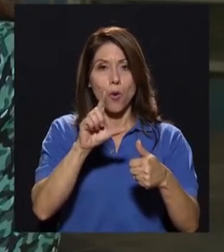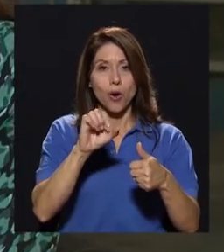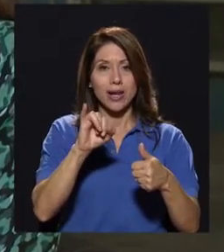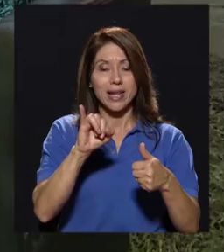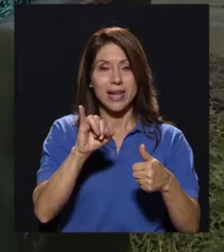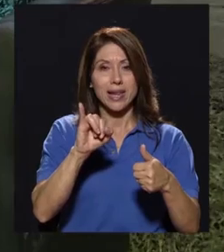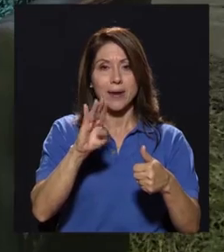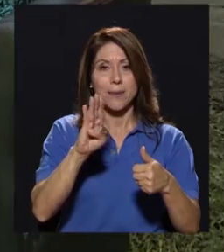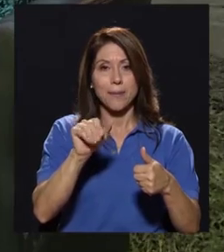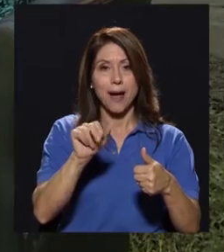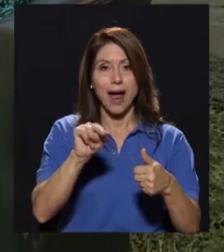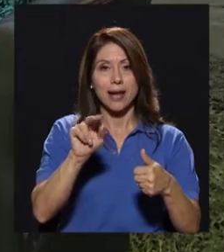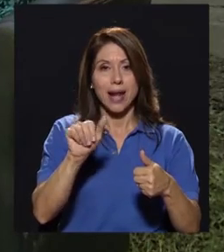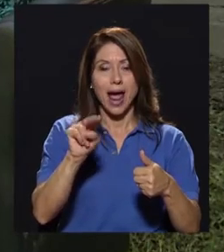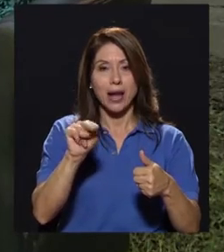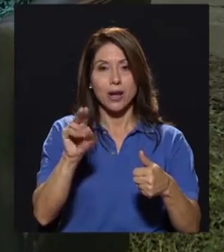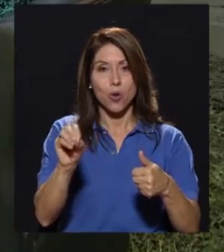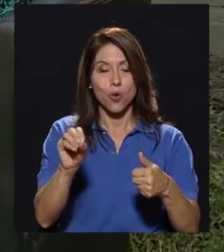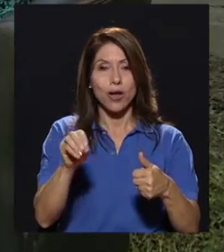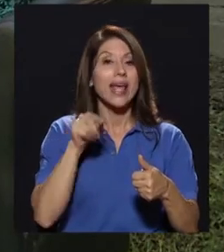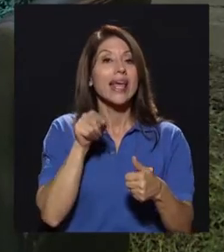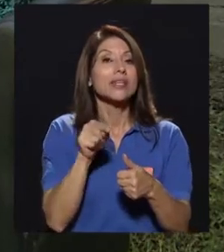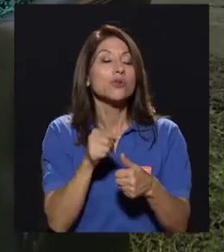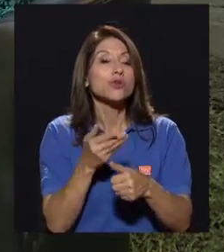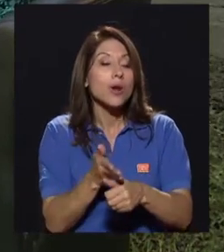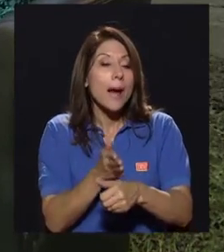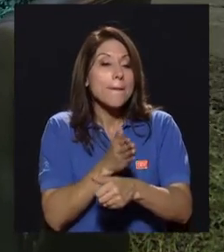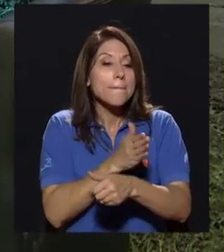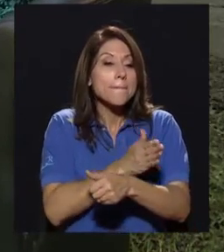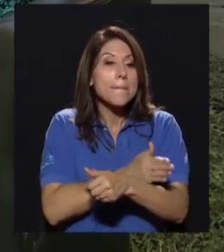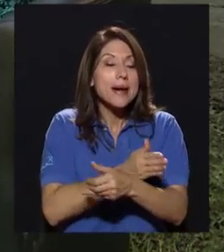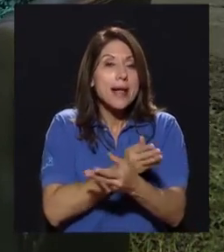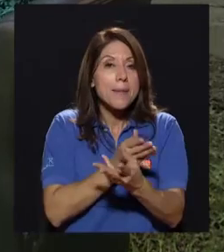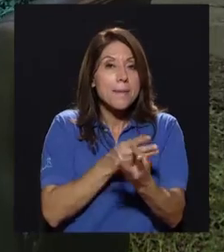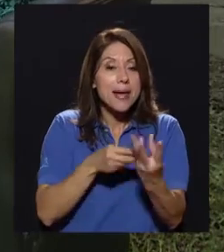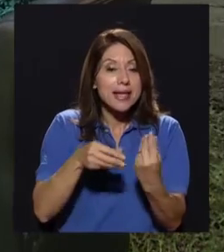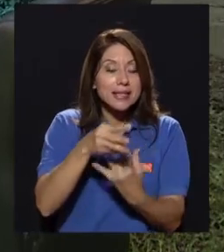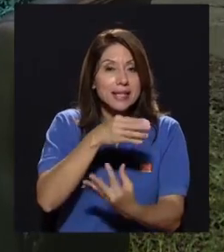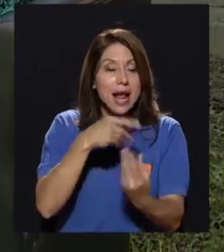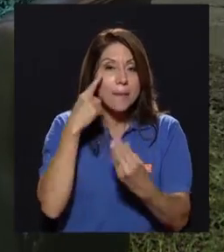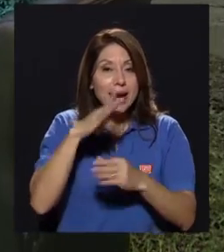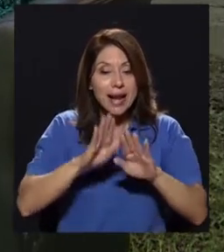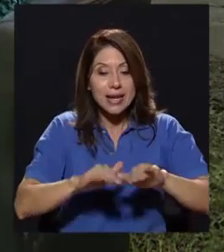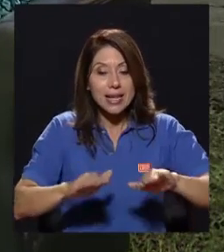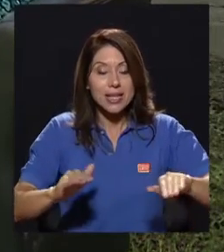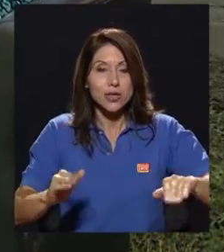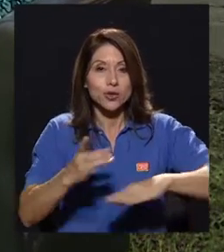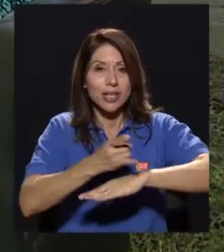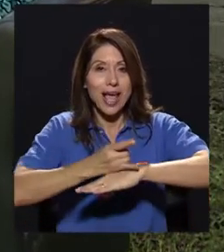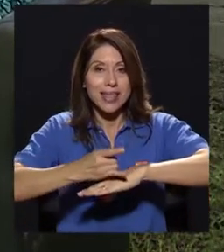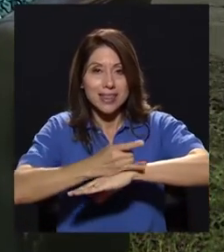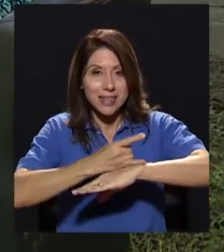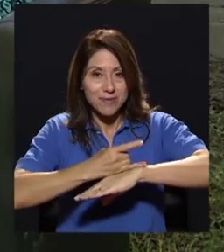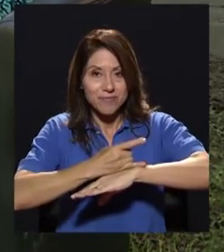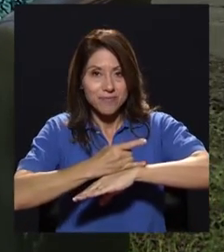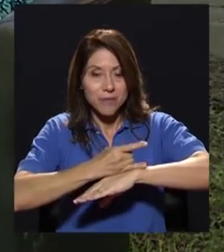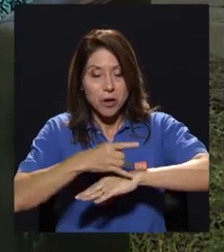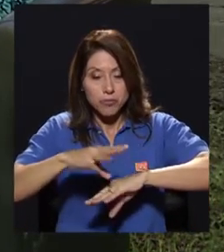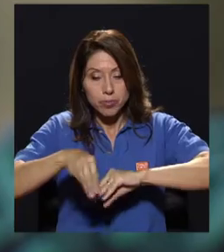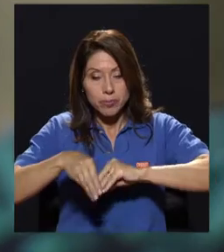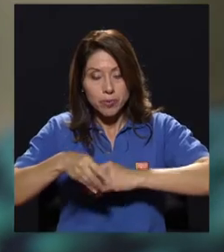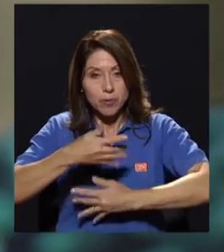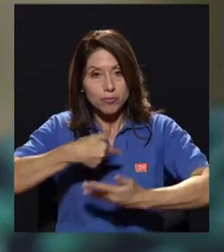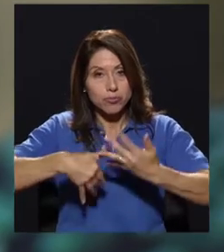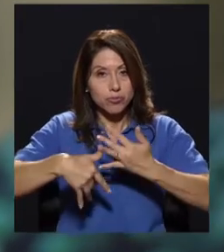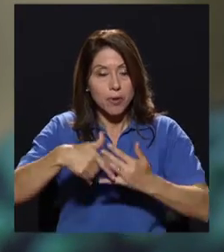que es una premezcla diseñada para los niños de Haití que están en desnutrición. Tiene una mezcla con otra serie de ingredientes que da